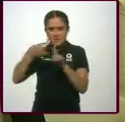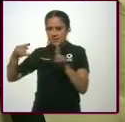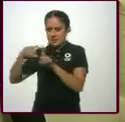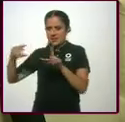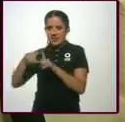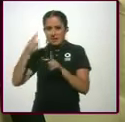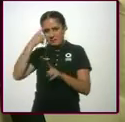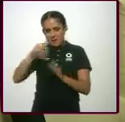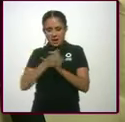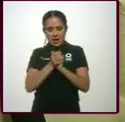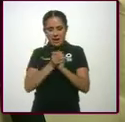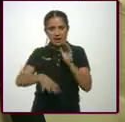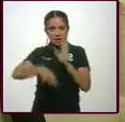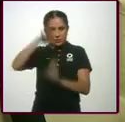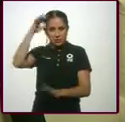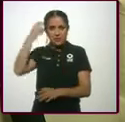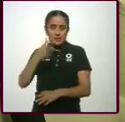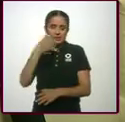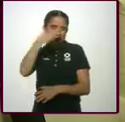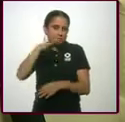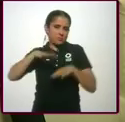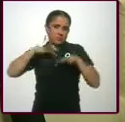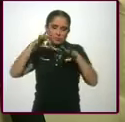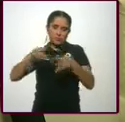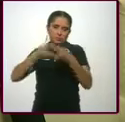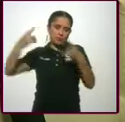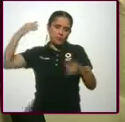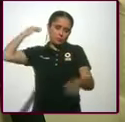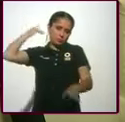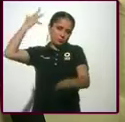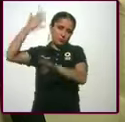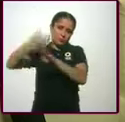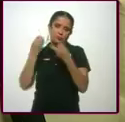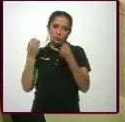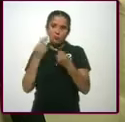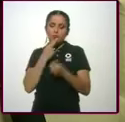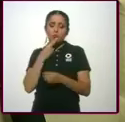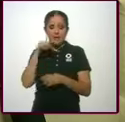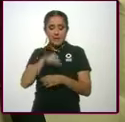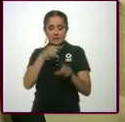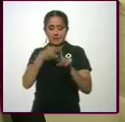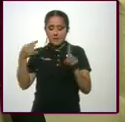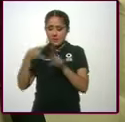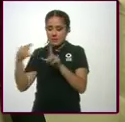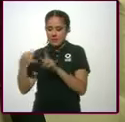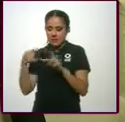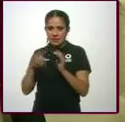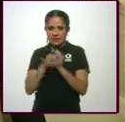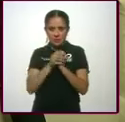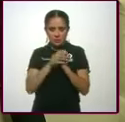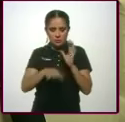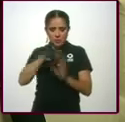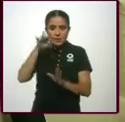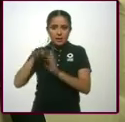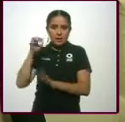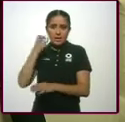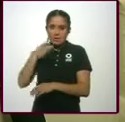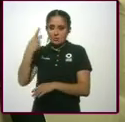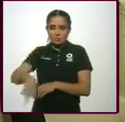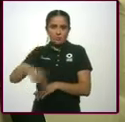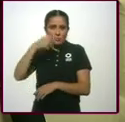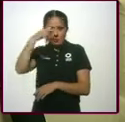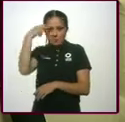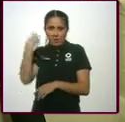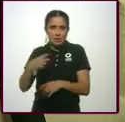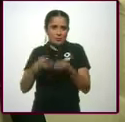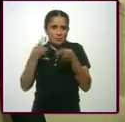convertían en una parte incluso histórica? Sí. De alguna u otra manera esos billetes son los que cuentan la historia de México. Así es. De